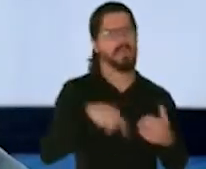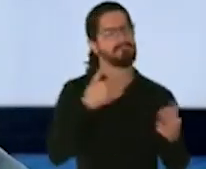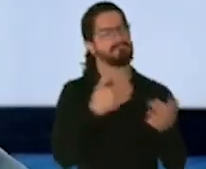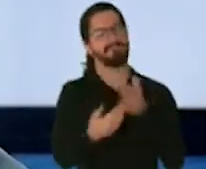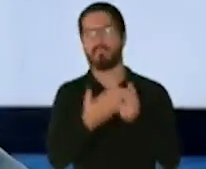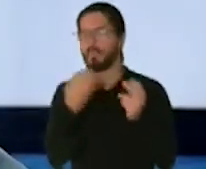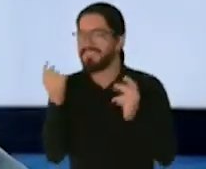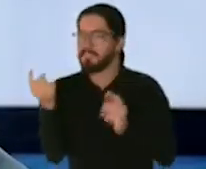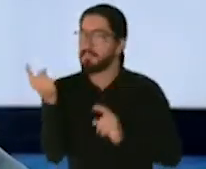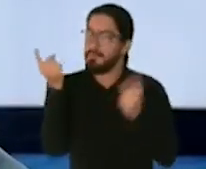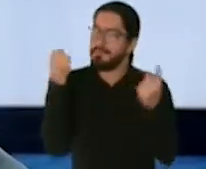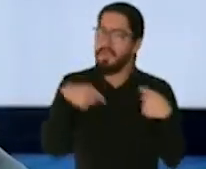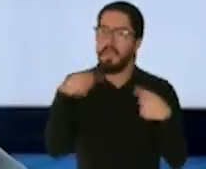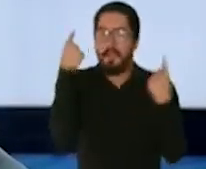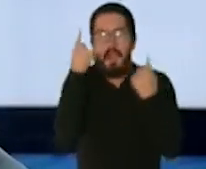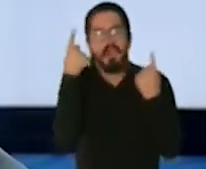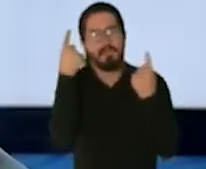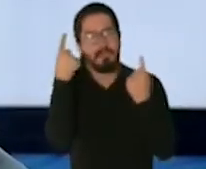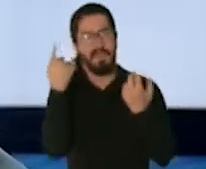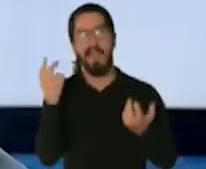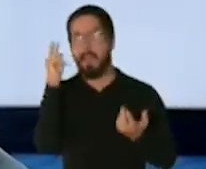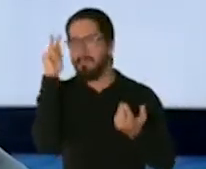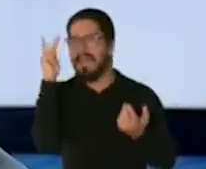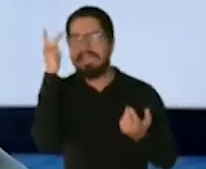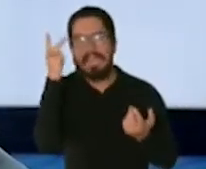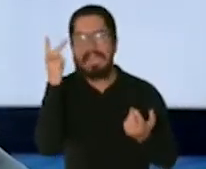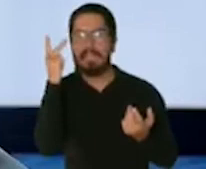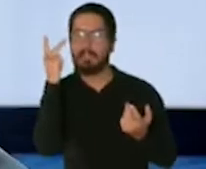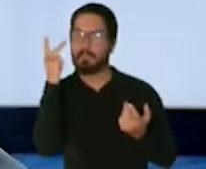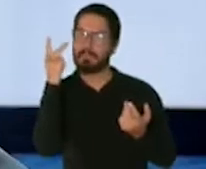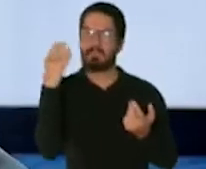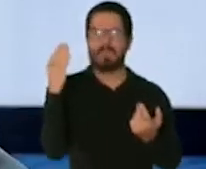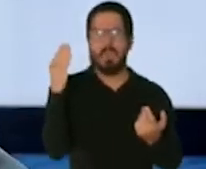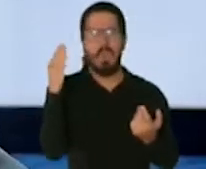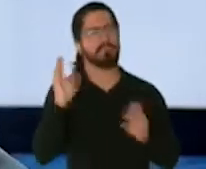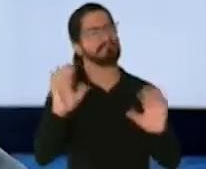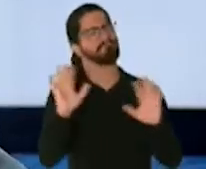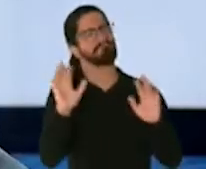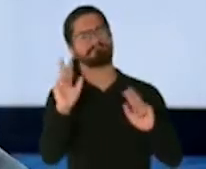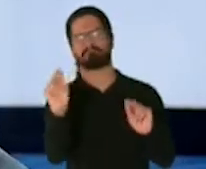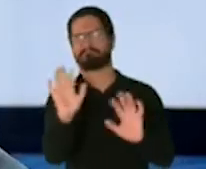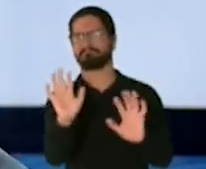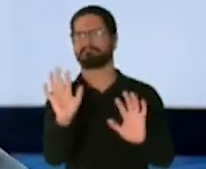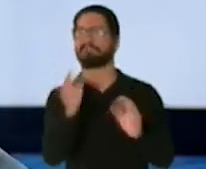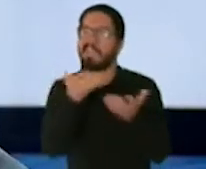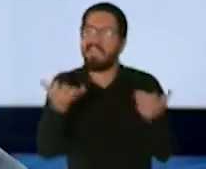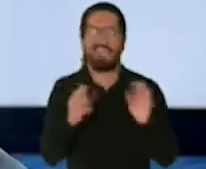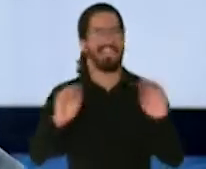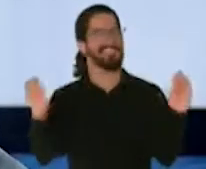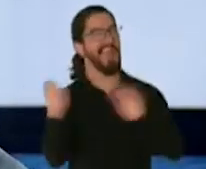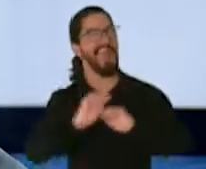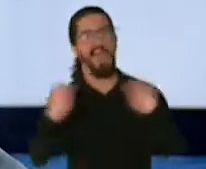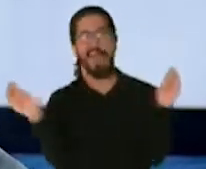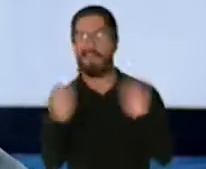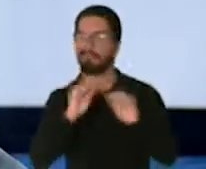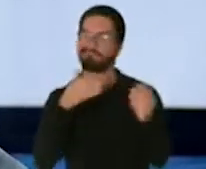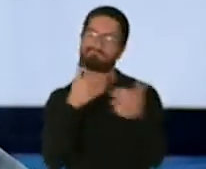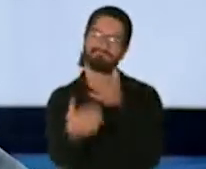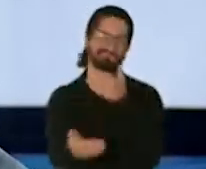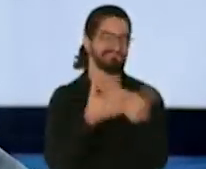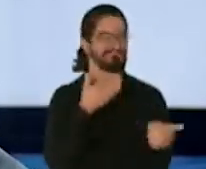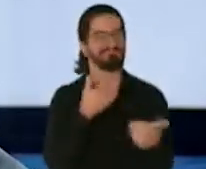totalmente fuera de lugar, aquí no existen partidos, no existen ideologías, a la hora de velar por la salud de nuestro pueblo.